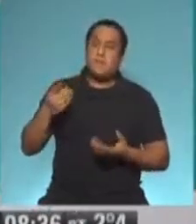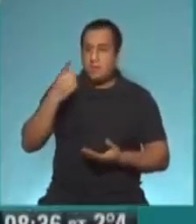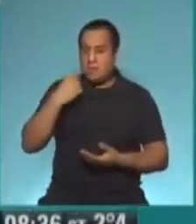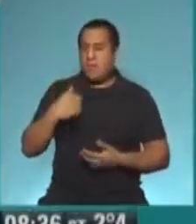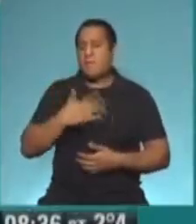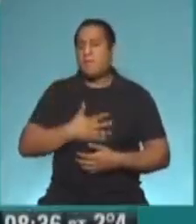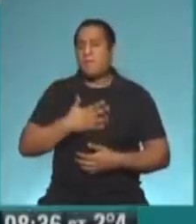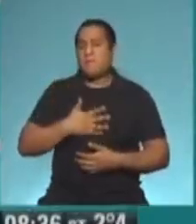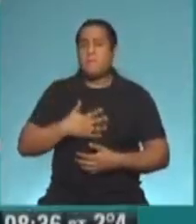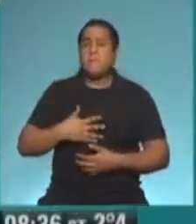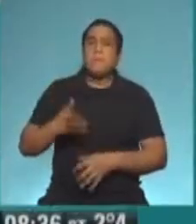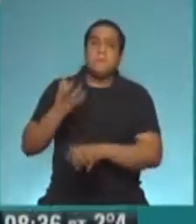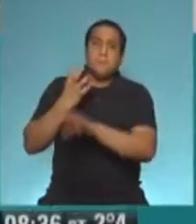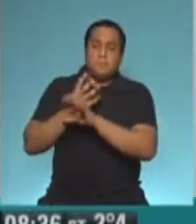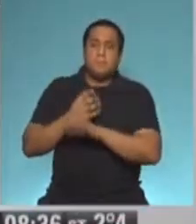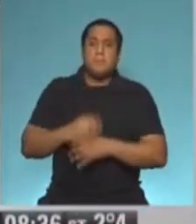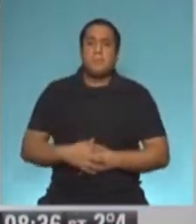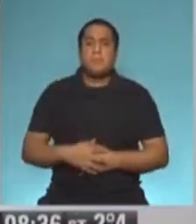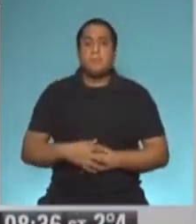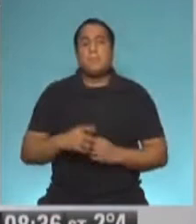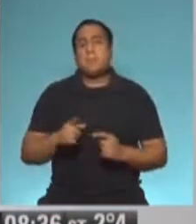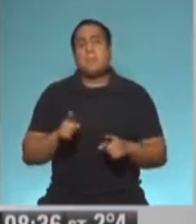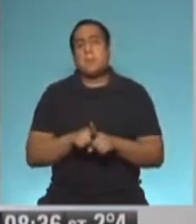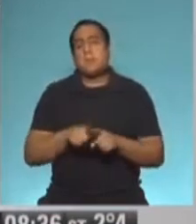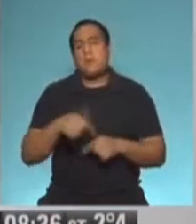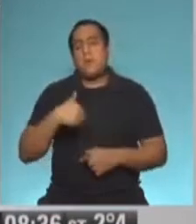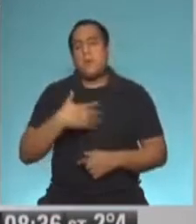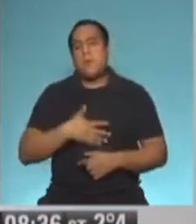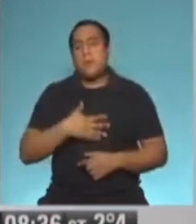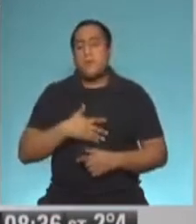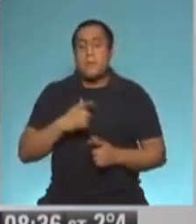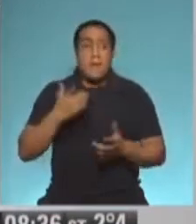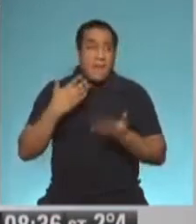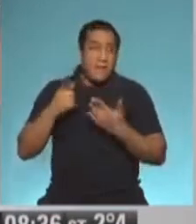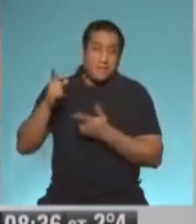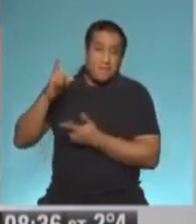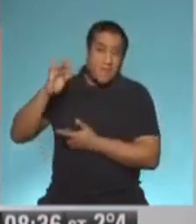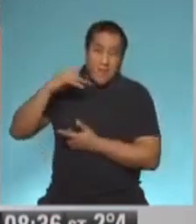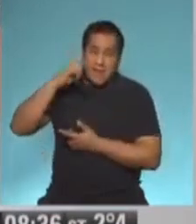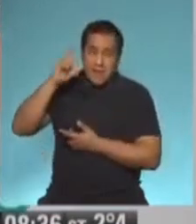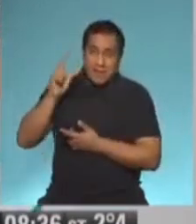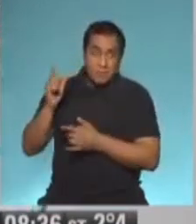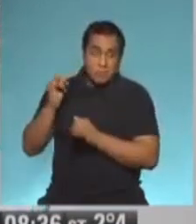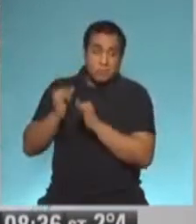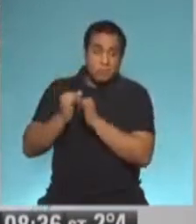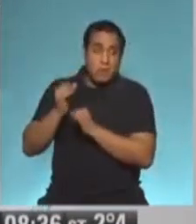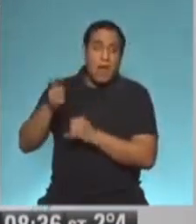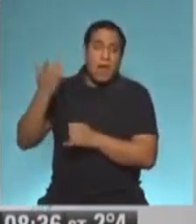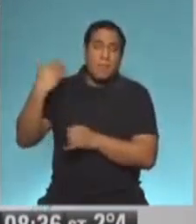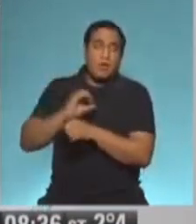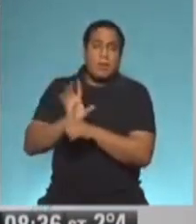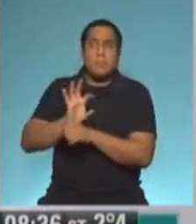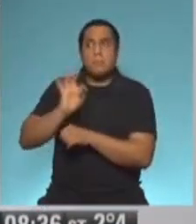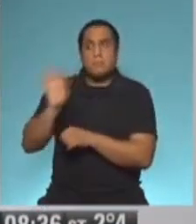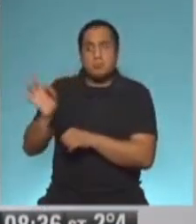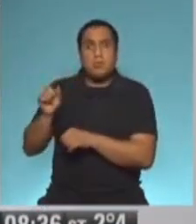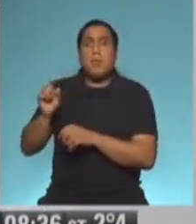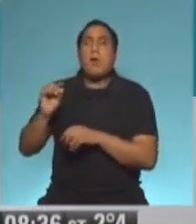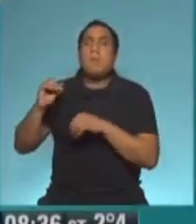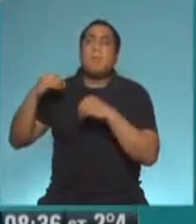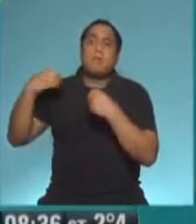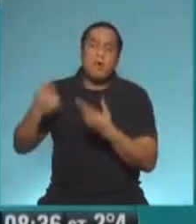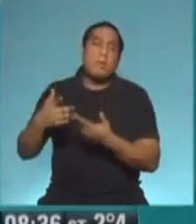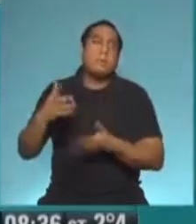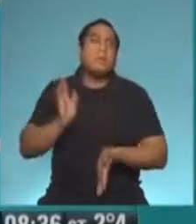un gusto de escucharte. Igualmente, y hablábamos y escuchábamos recién el testimonio de Daniel, que es un recuperado de COVID, quien pudo hacer su